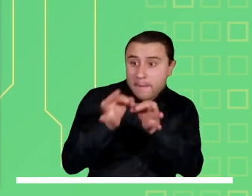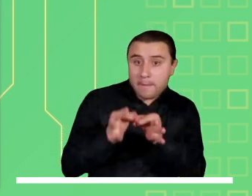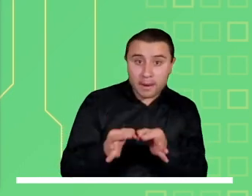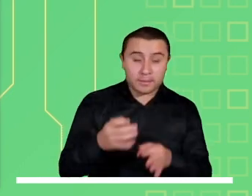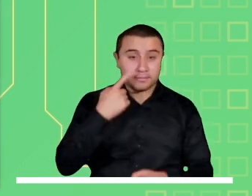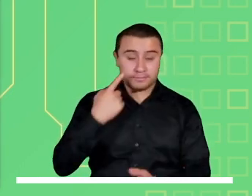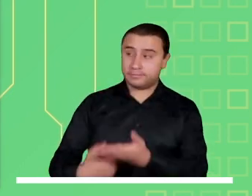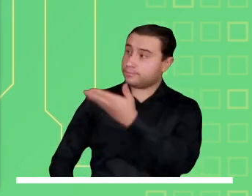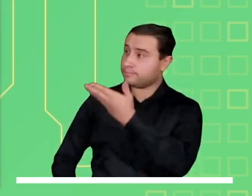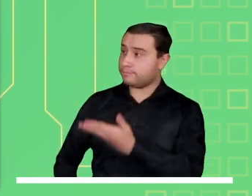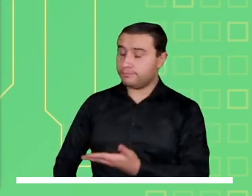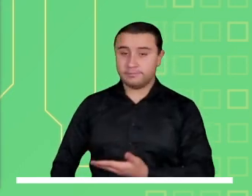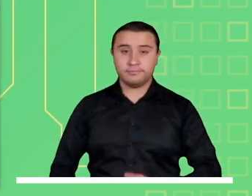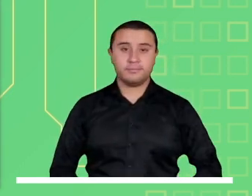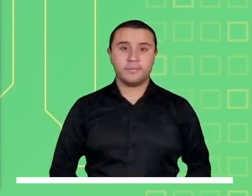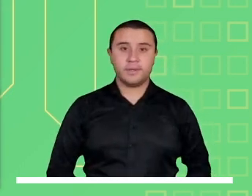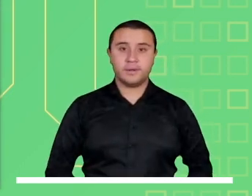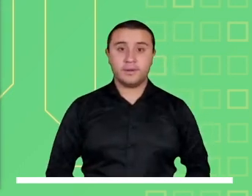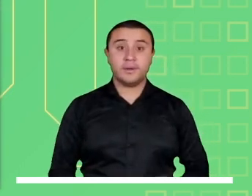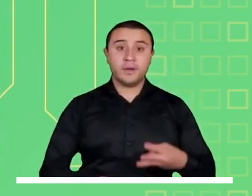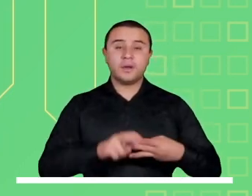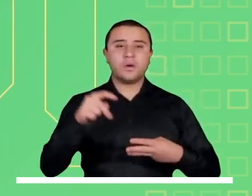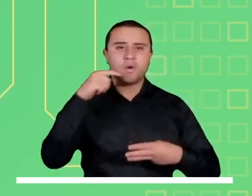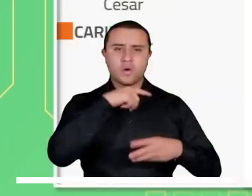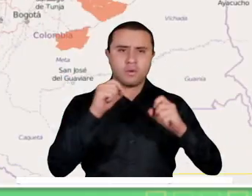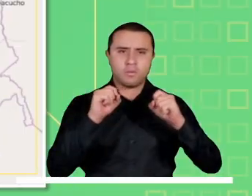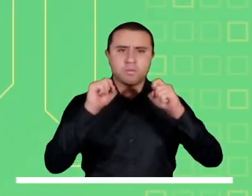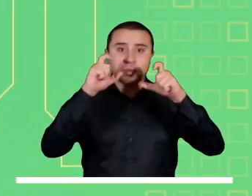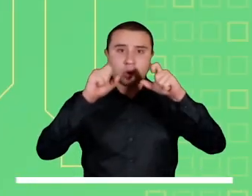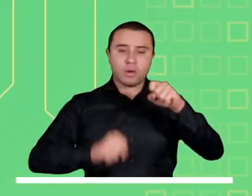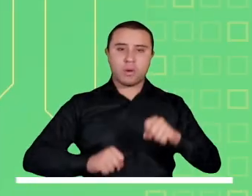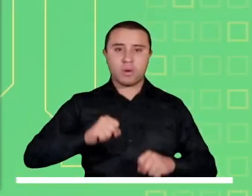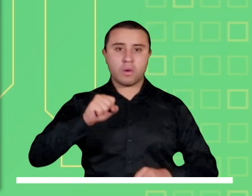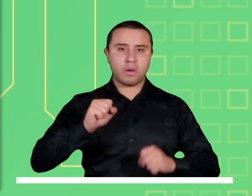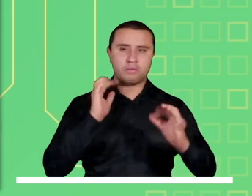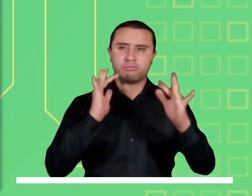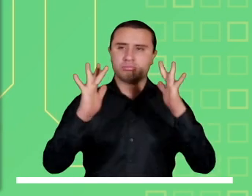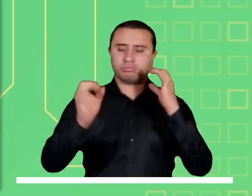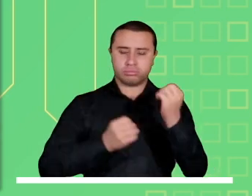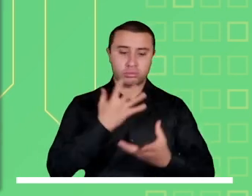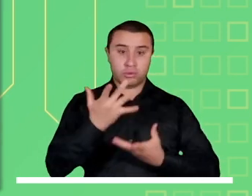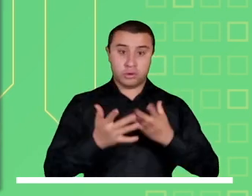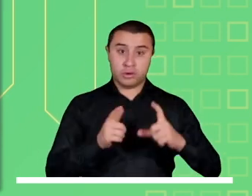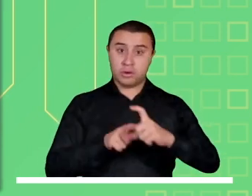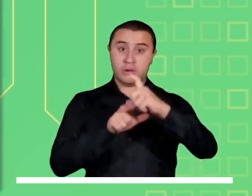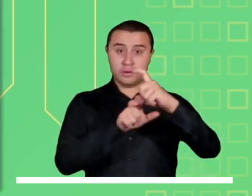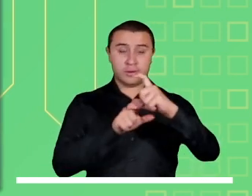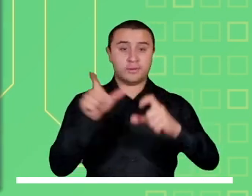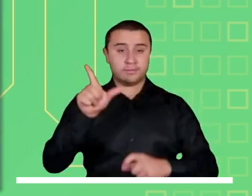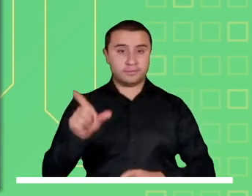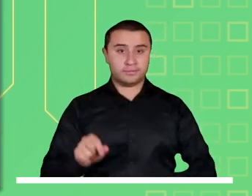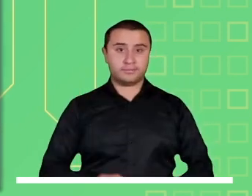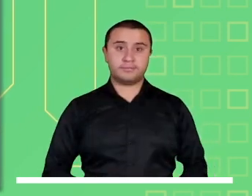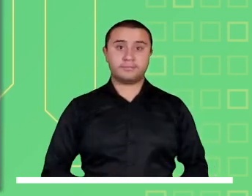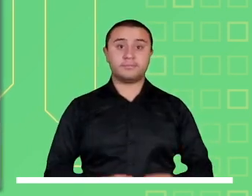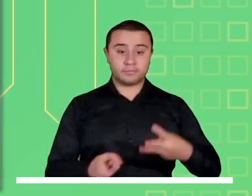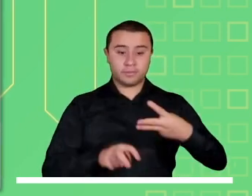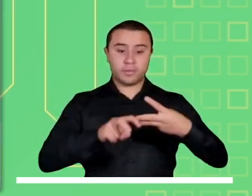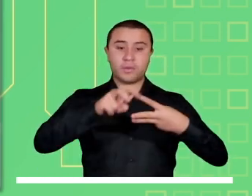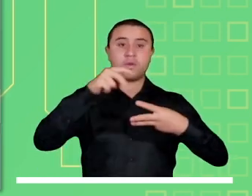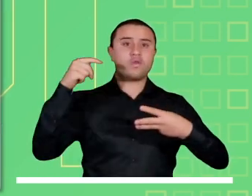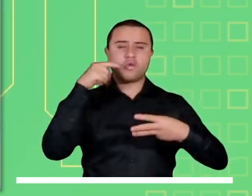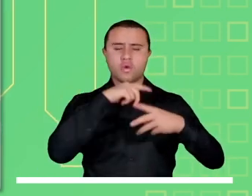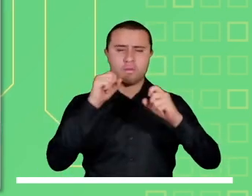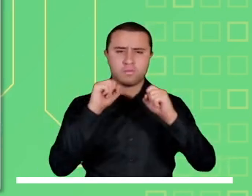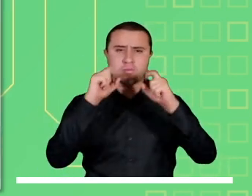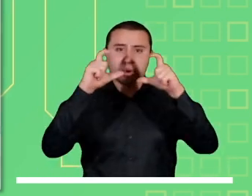Tigre, Líbano, Villagarzón, Orito y Puerto Asís en Putumayo. Alerta roja por probabilidad de incendios en la cobertura vegetal de